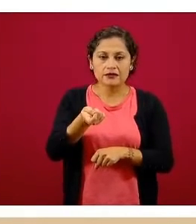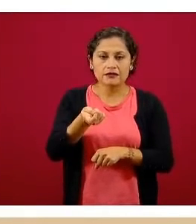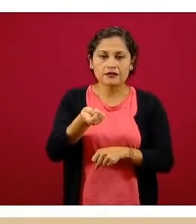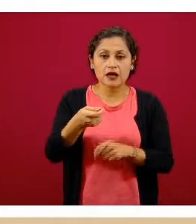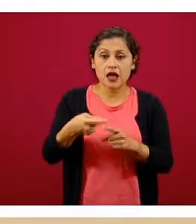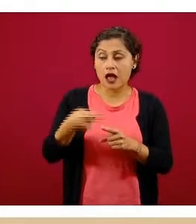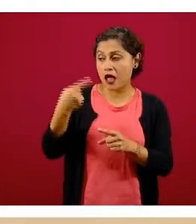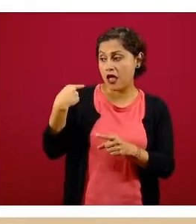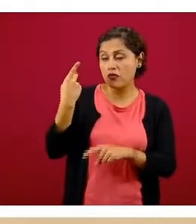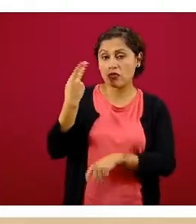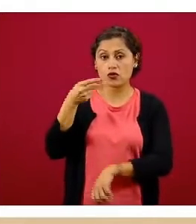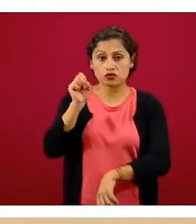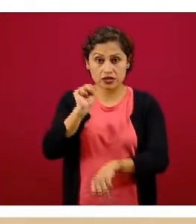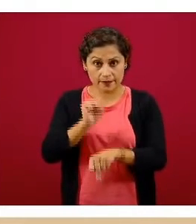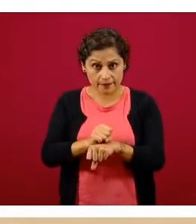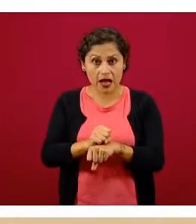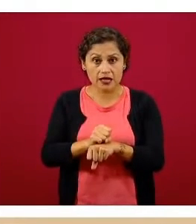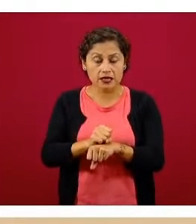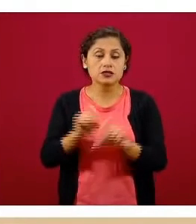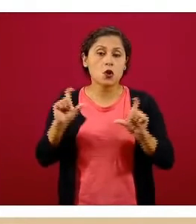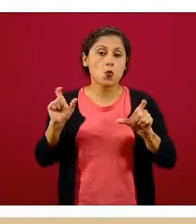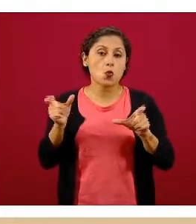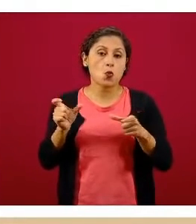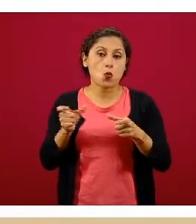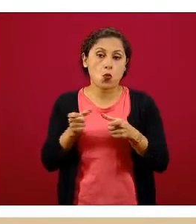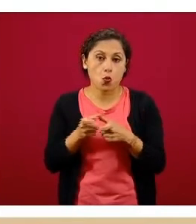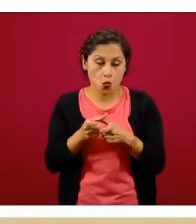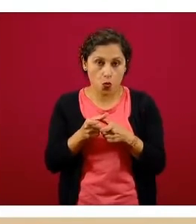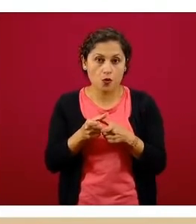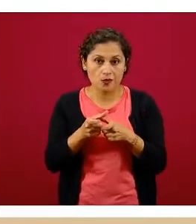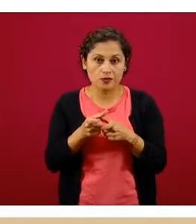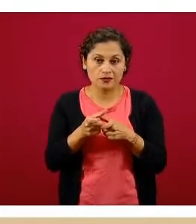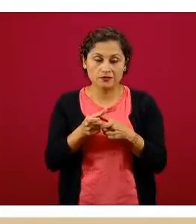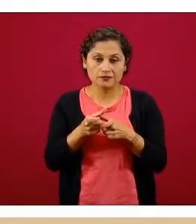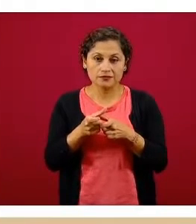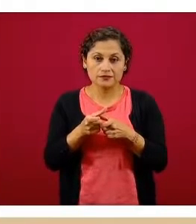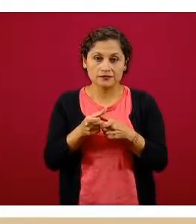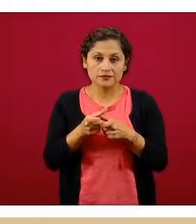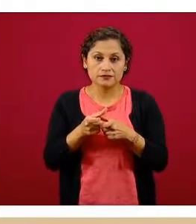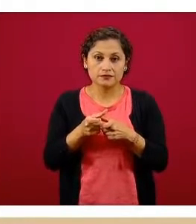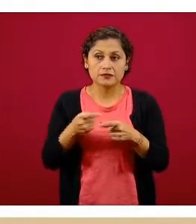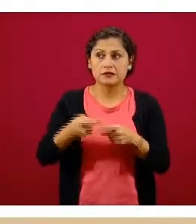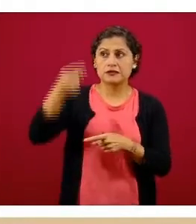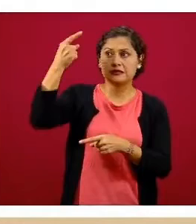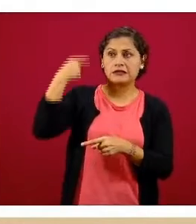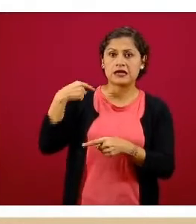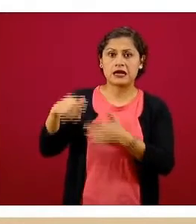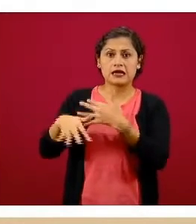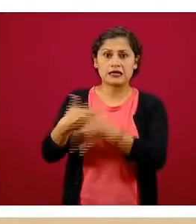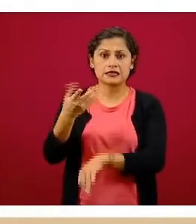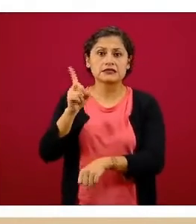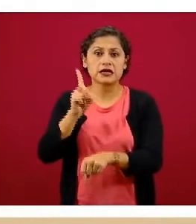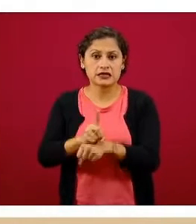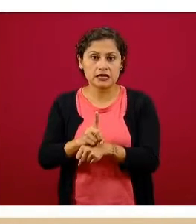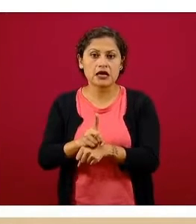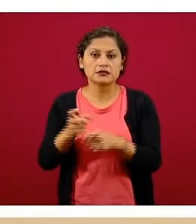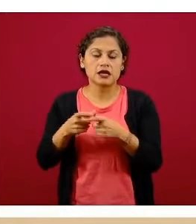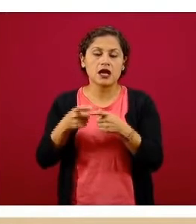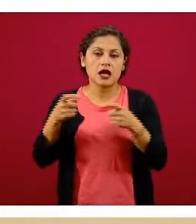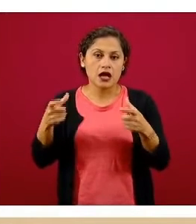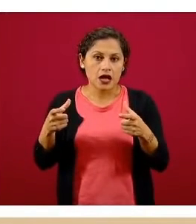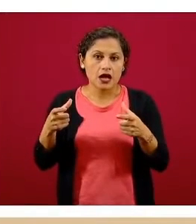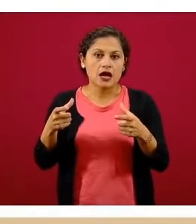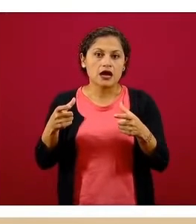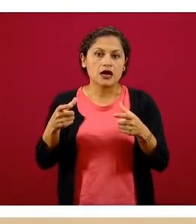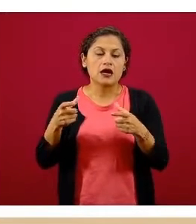últimas dos semanas ha habido menos transmisión que la que había hace 15 días. Y eso es bueno porque entonces puede